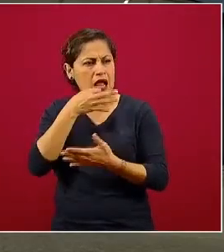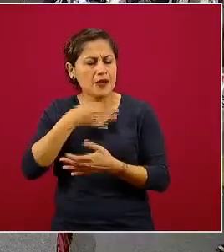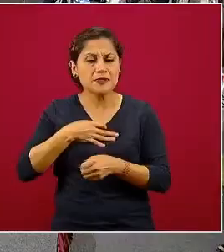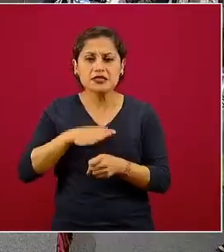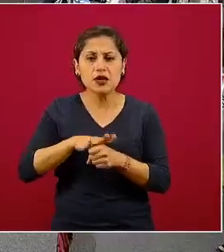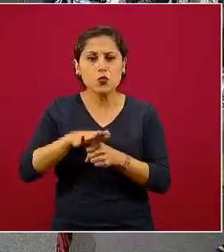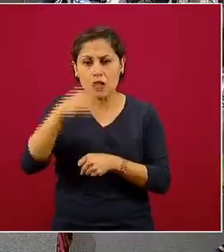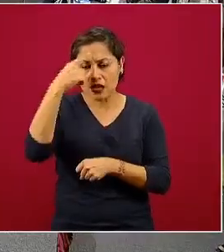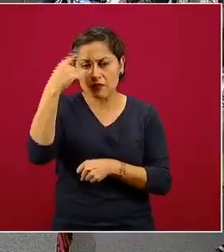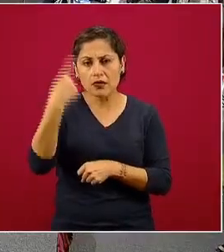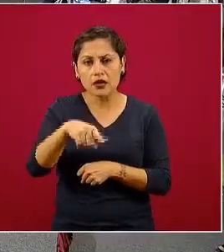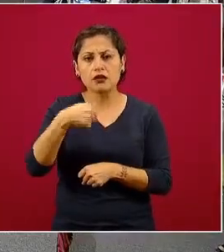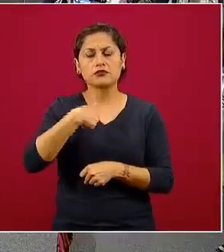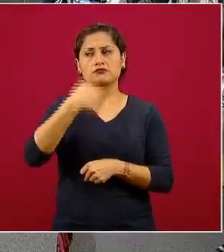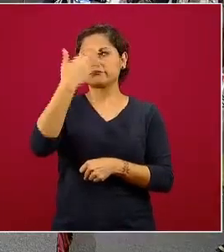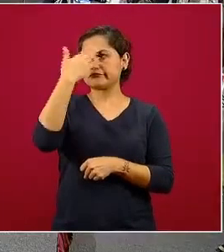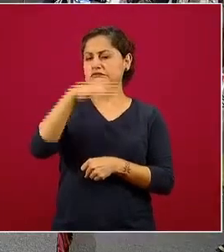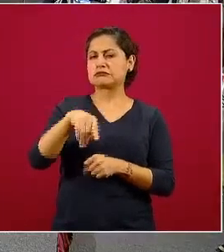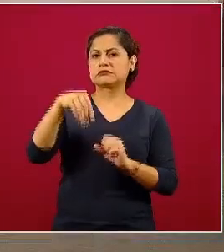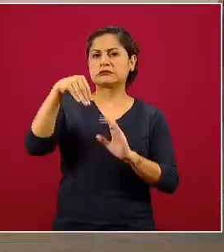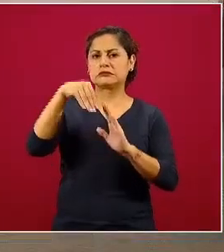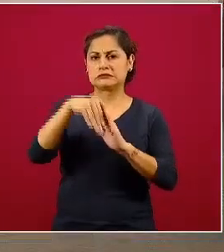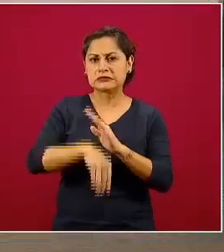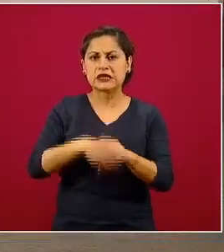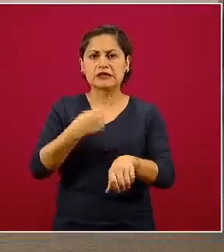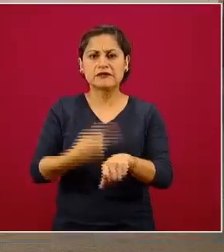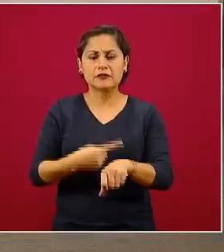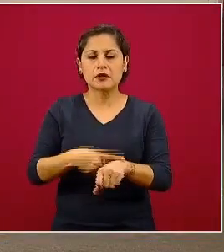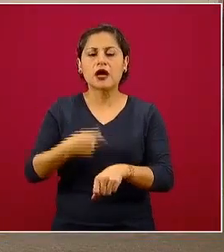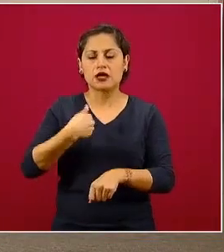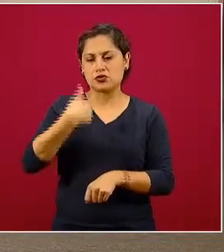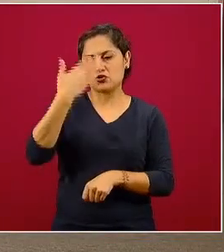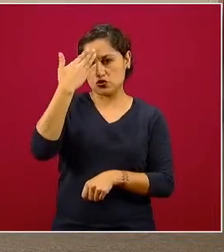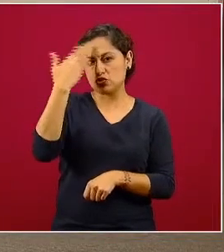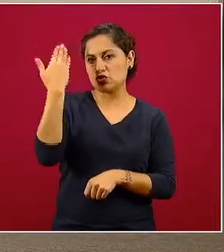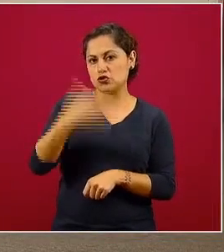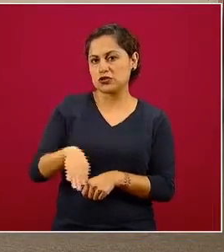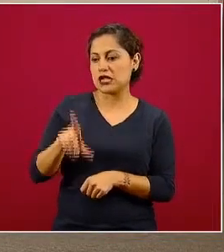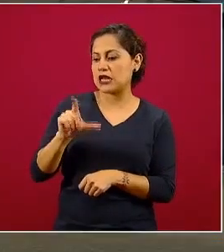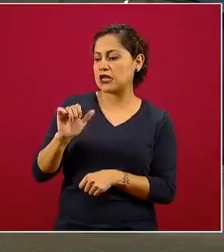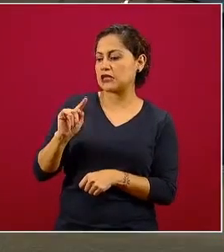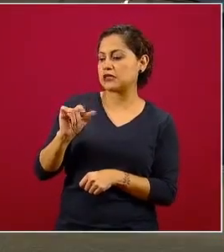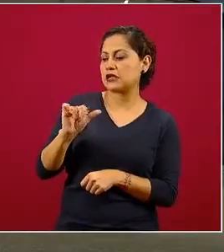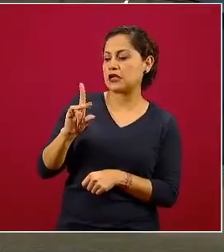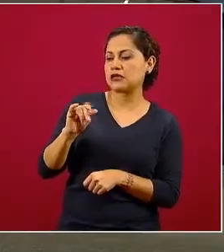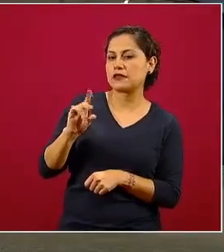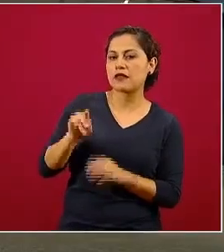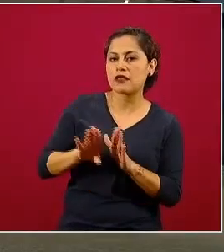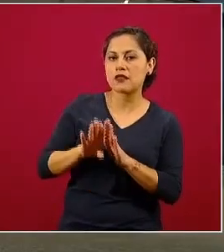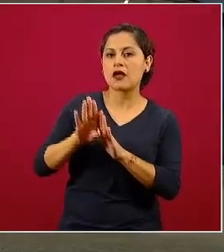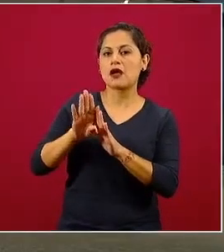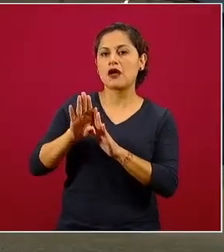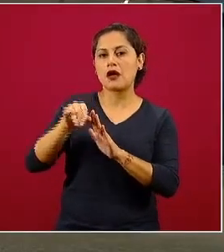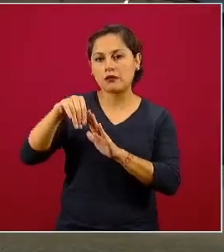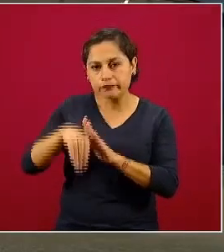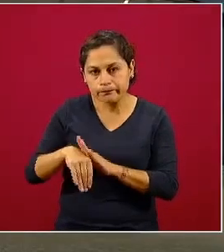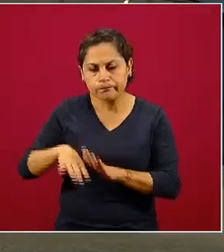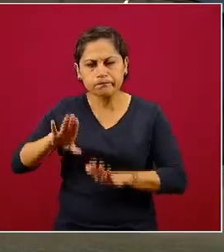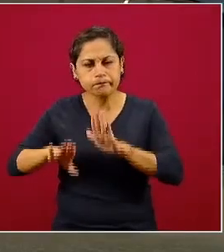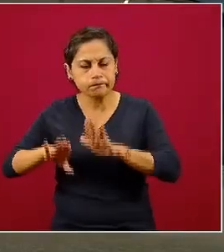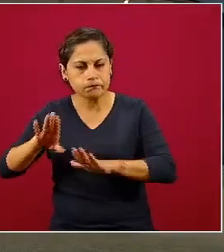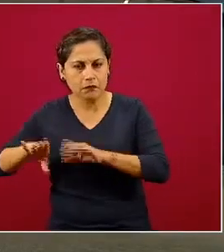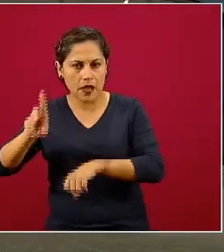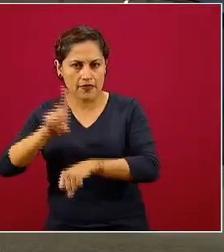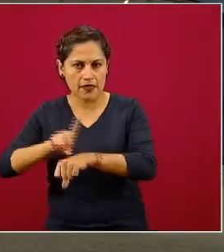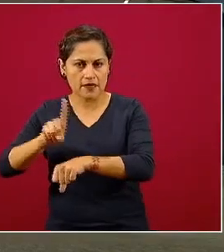siento que la letalidad va algunos días a la alza, otros días a la baja. ¿Cuándo tendremos